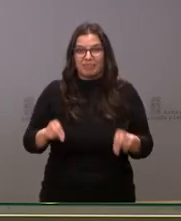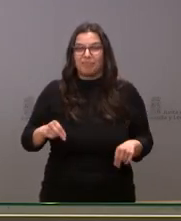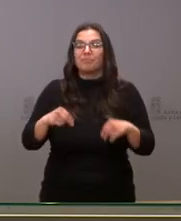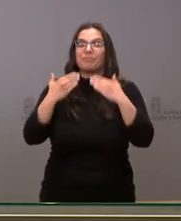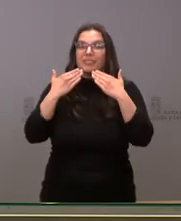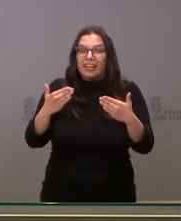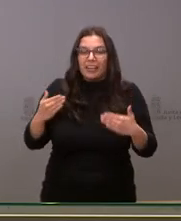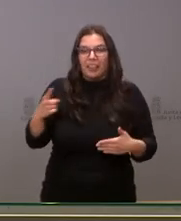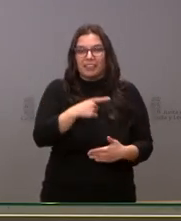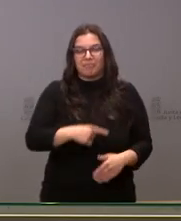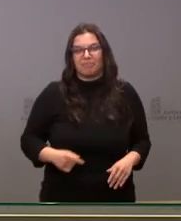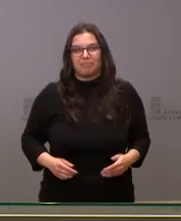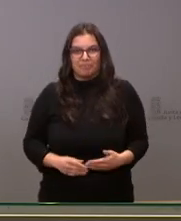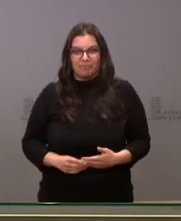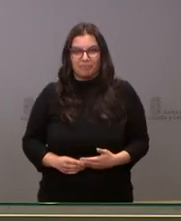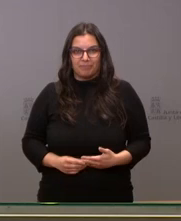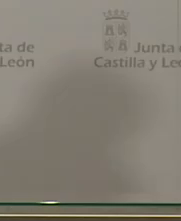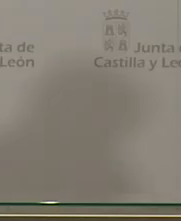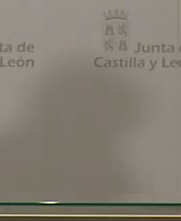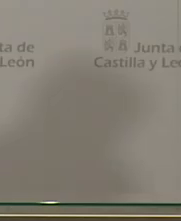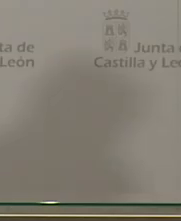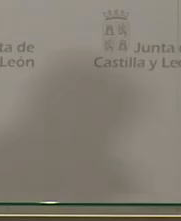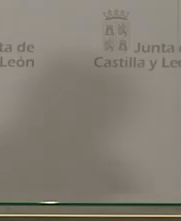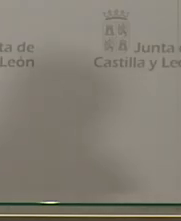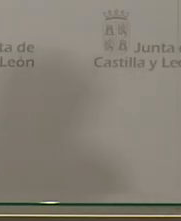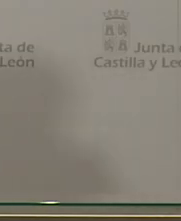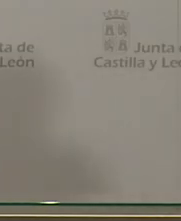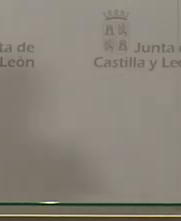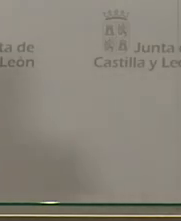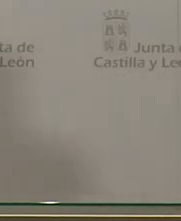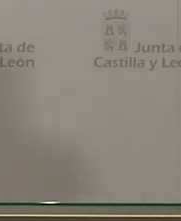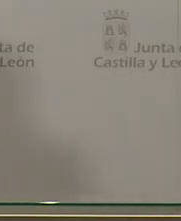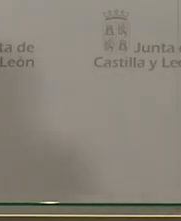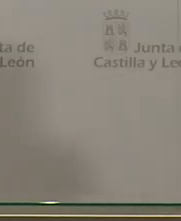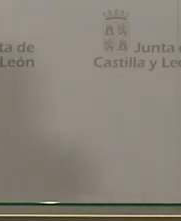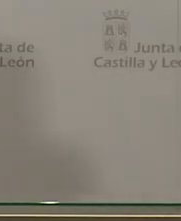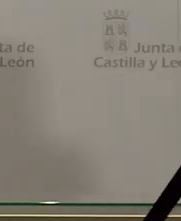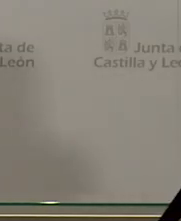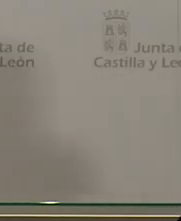vale muchas gracias gracias gracias gracias gracias